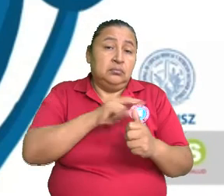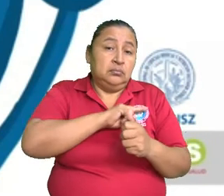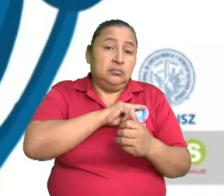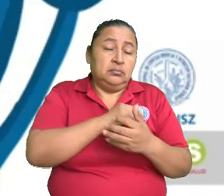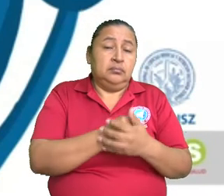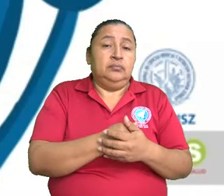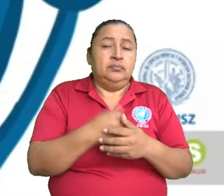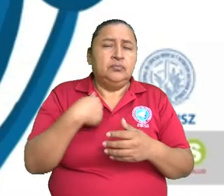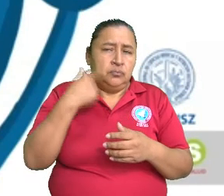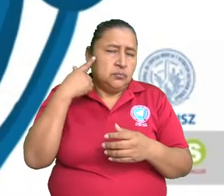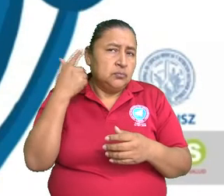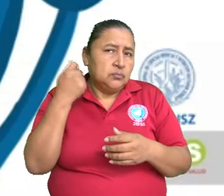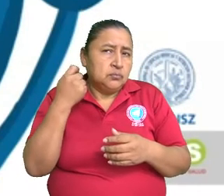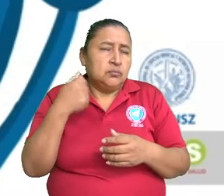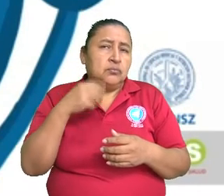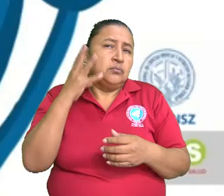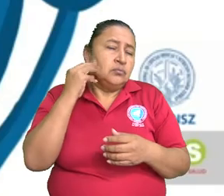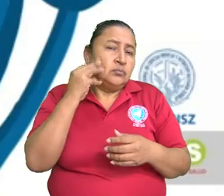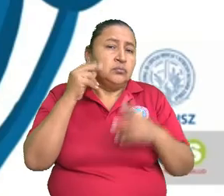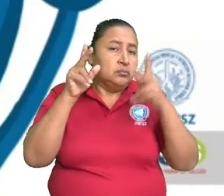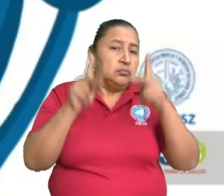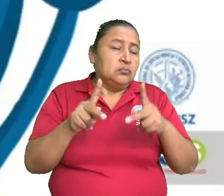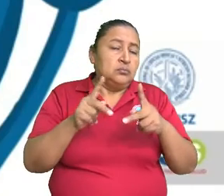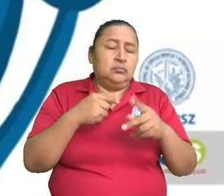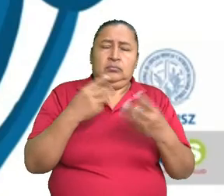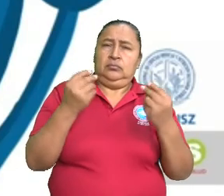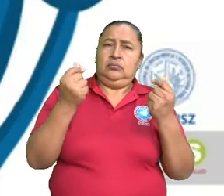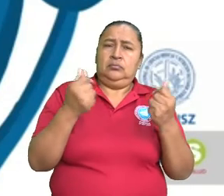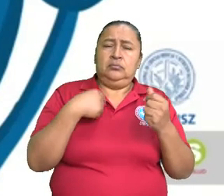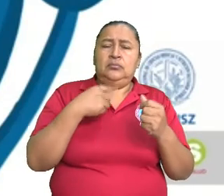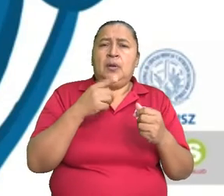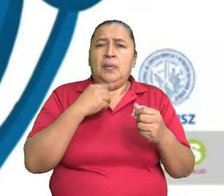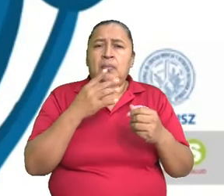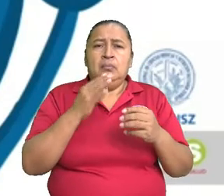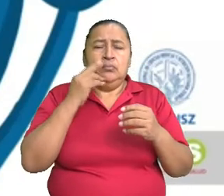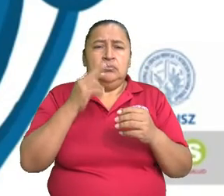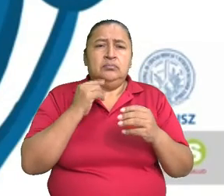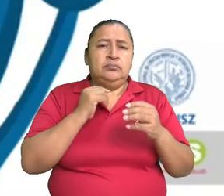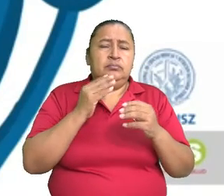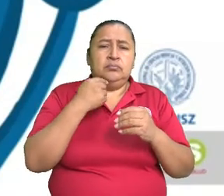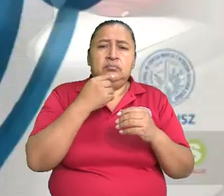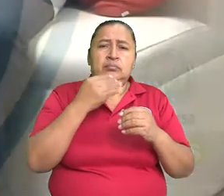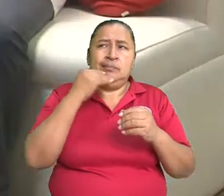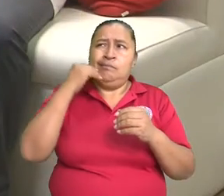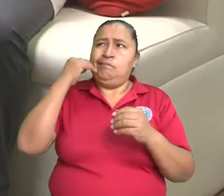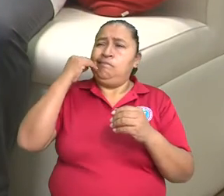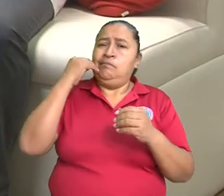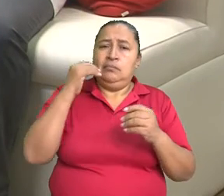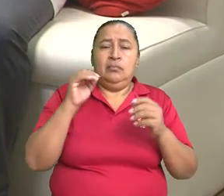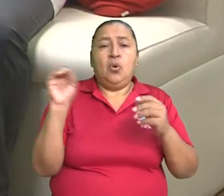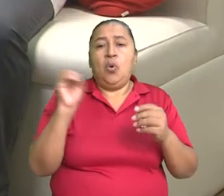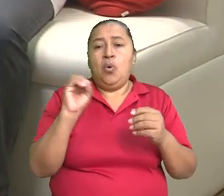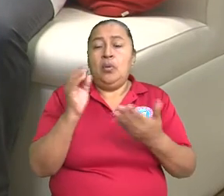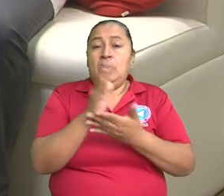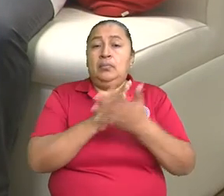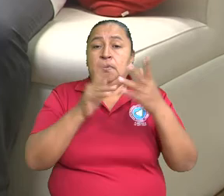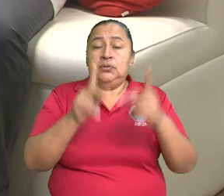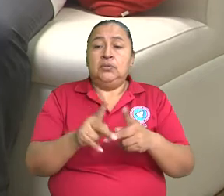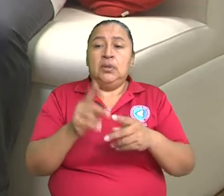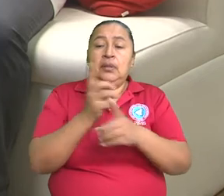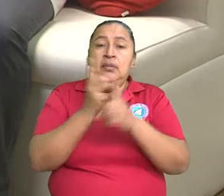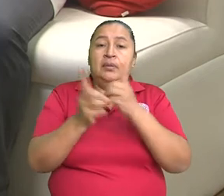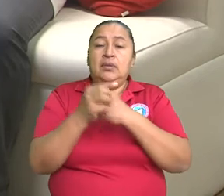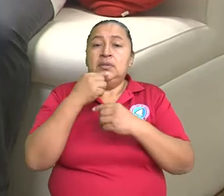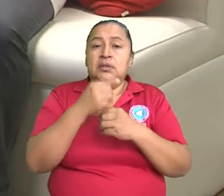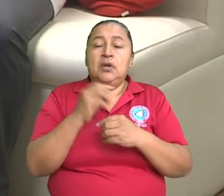He escuchado varios testimonios de personas que de repente están en el espejo y se miran la boca del lado o alguien le tiene que decir